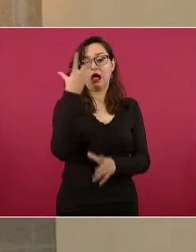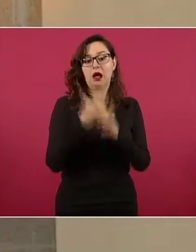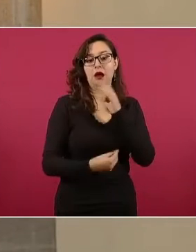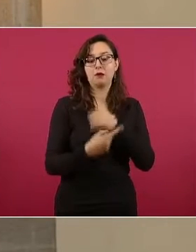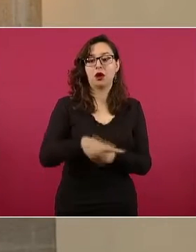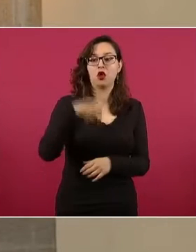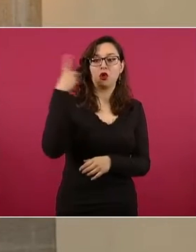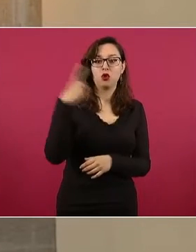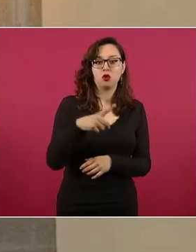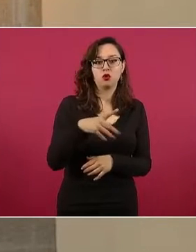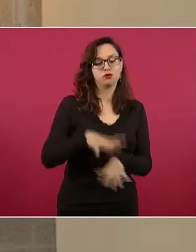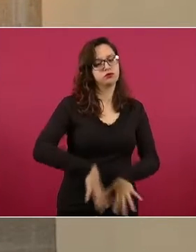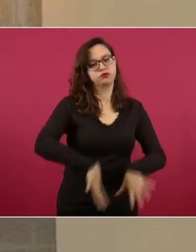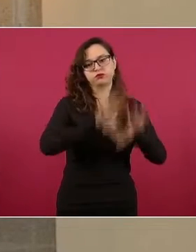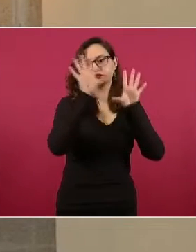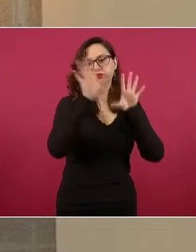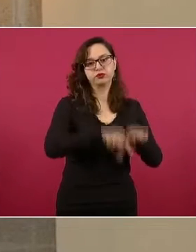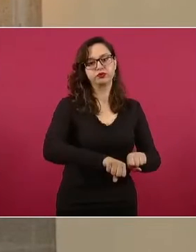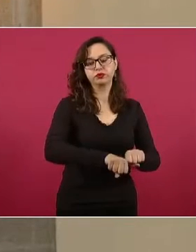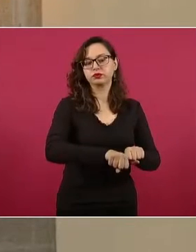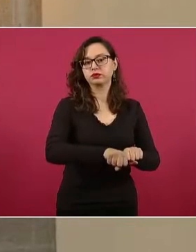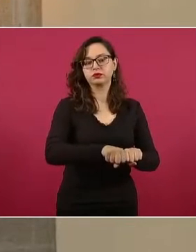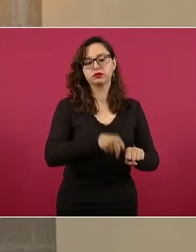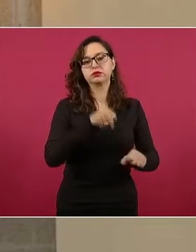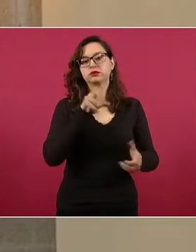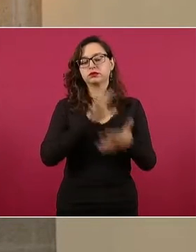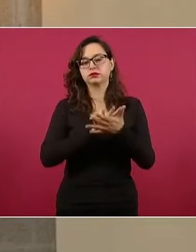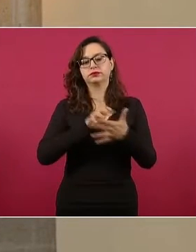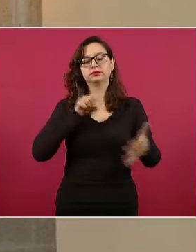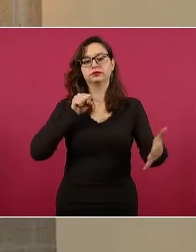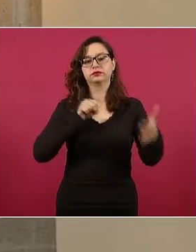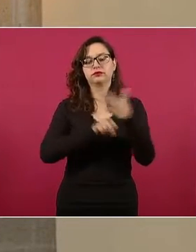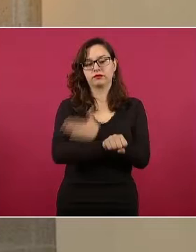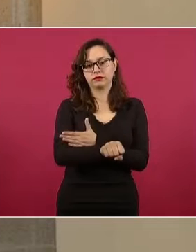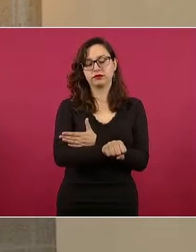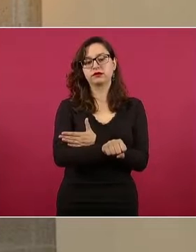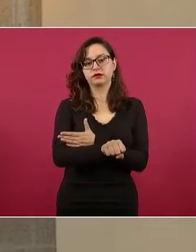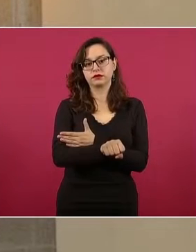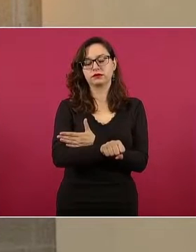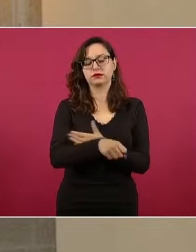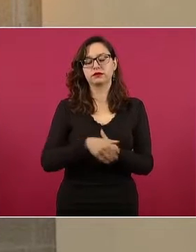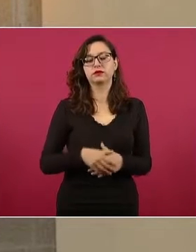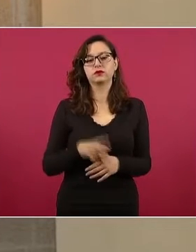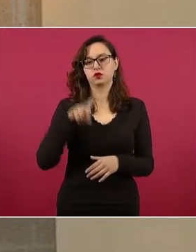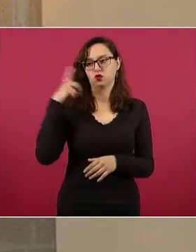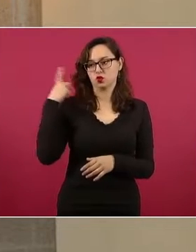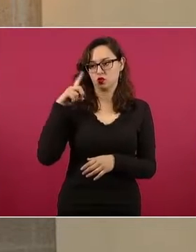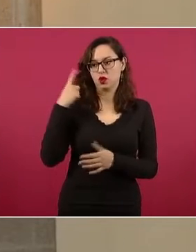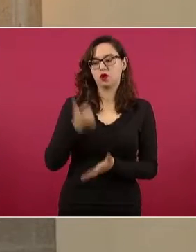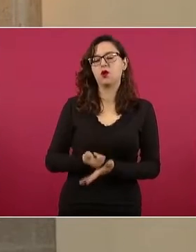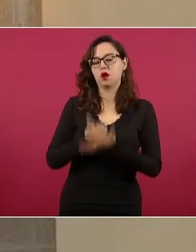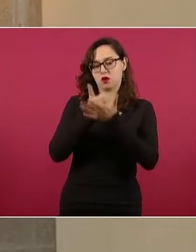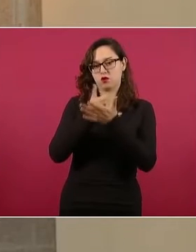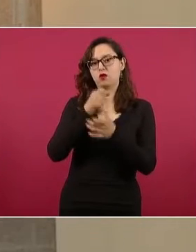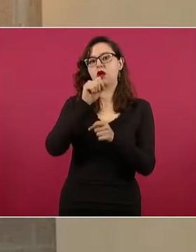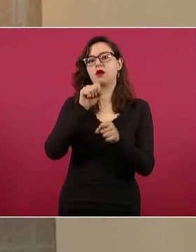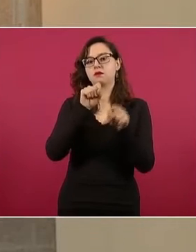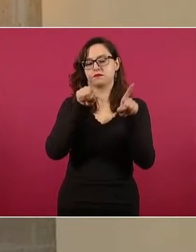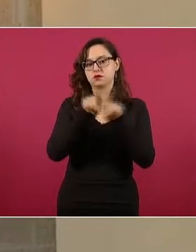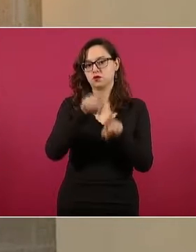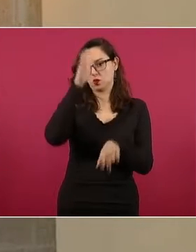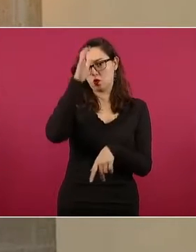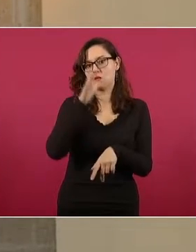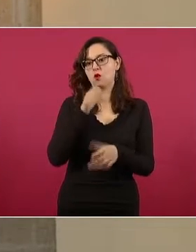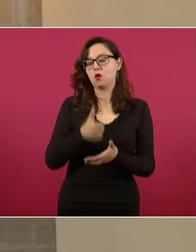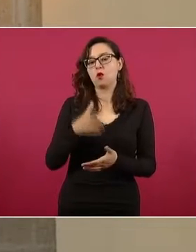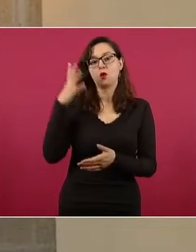donde se logró su aprehensión en un trabajo coordinado con las fiscalías de Durango y de Coahuila. De acuerdo a